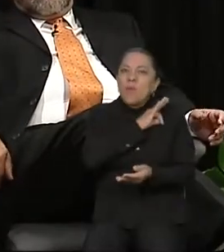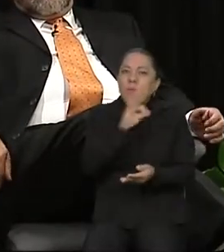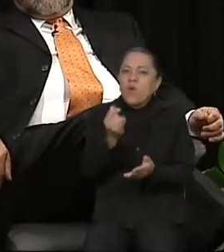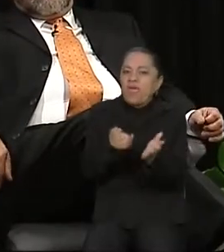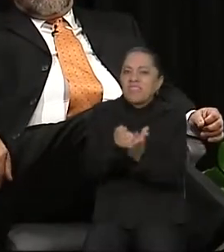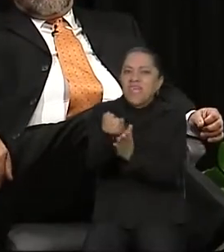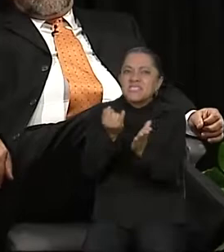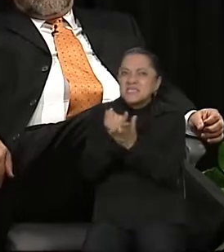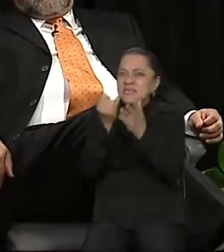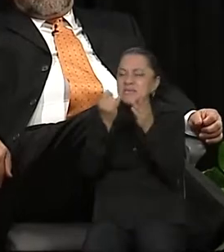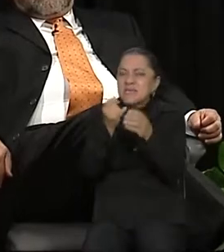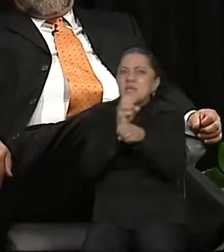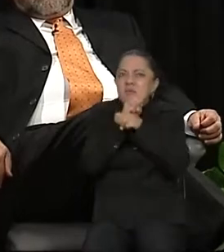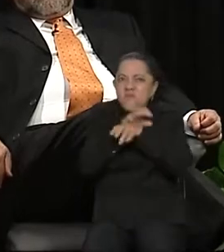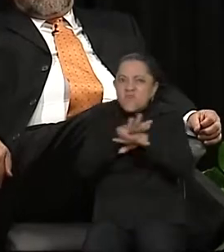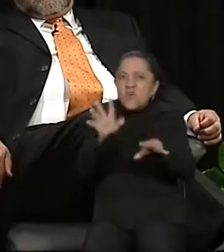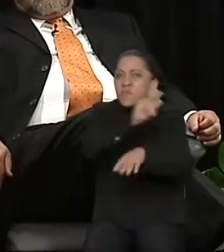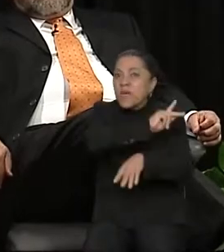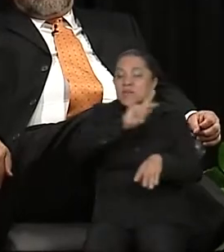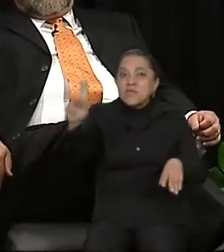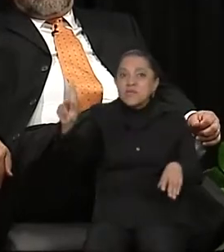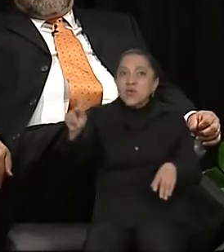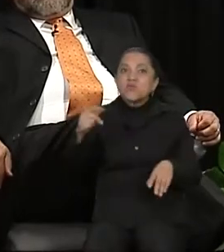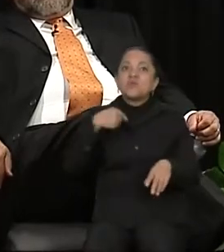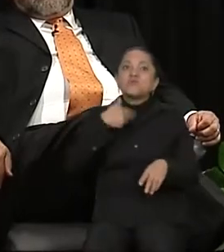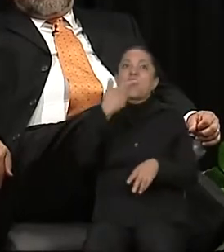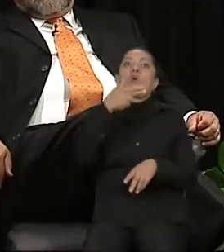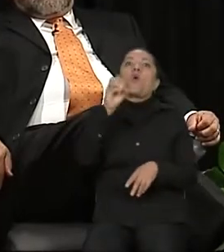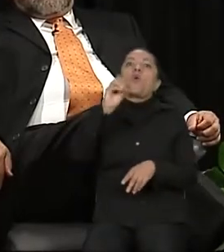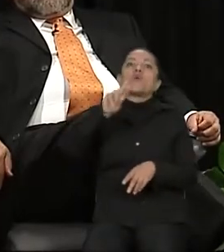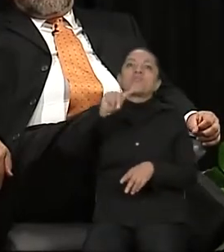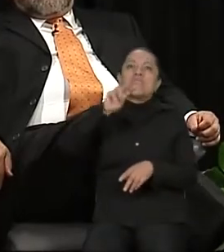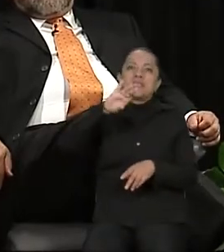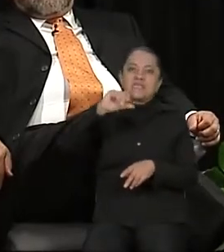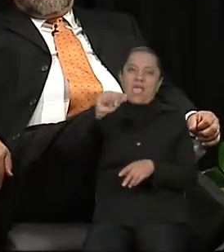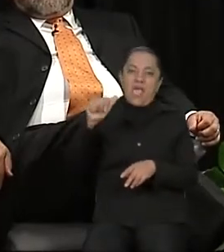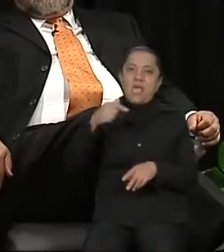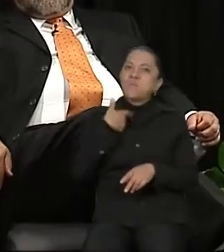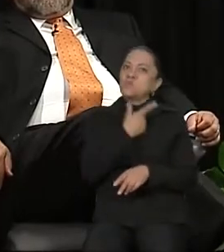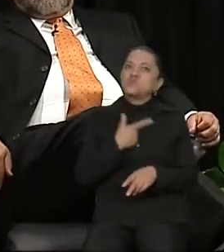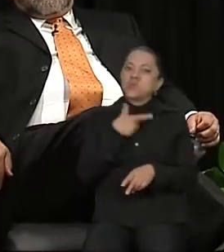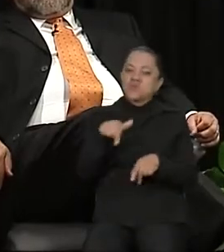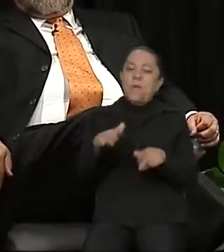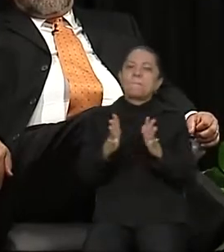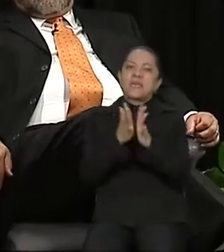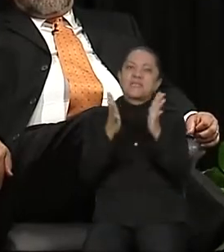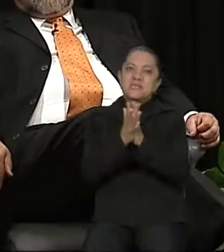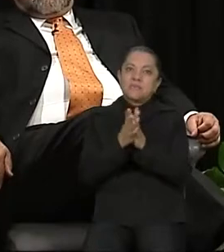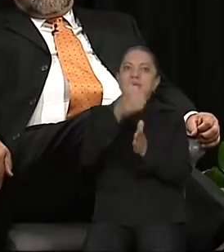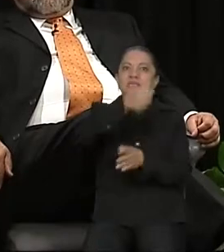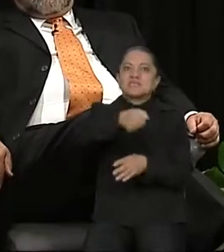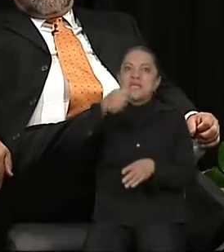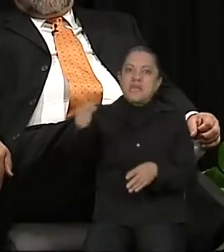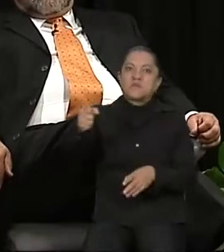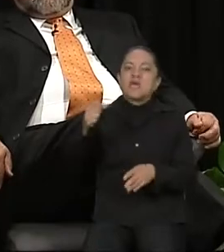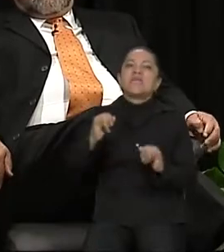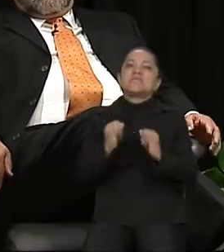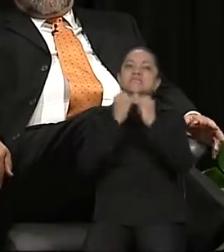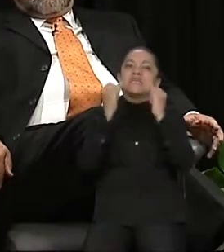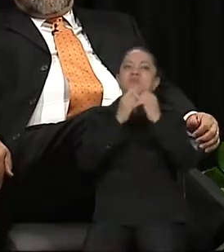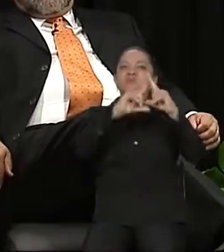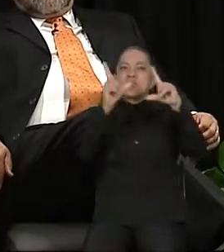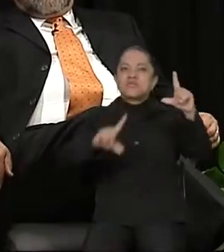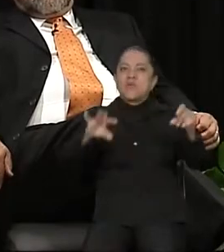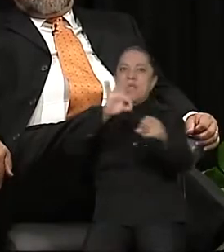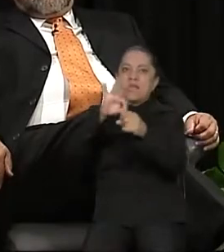informada en esta elección. Soy Hortensia Figueroa y para mí es un gusto participar de este ejercicio y saludar, por supuesto, al Instituto Nacional Electoral por